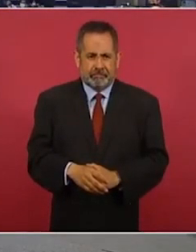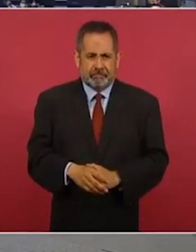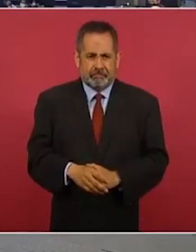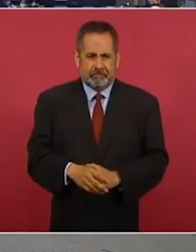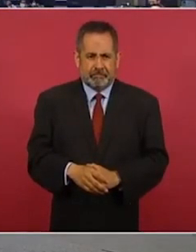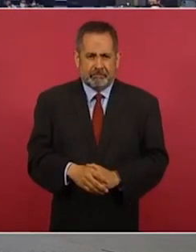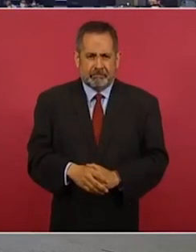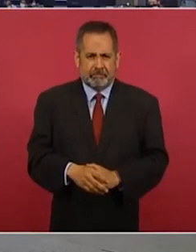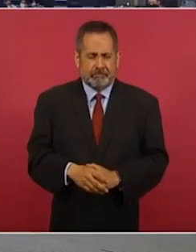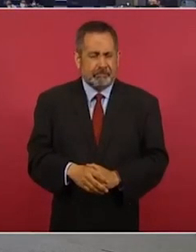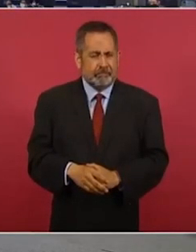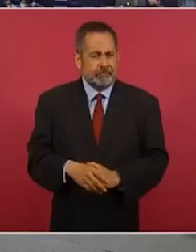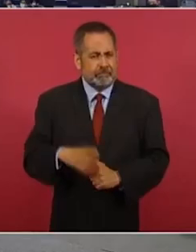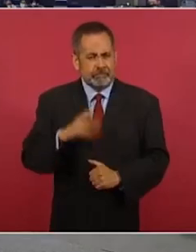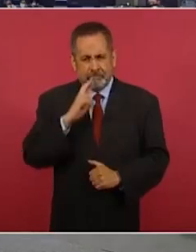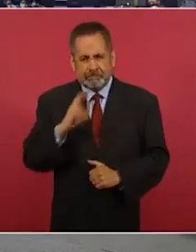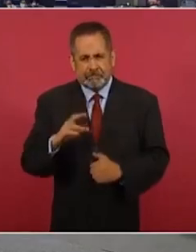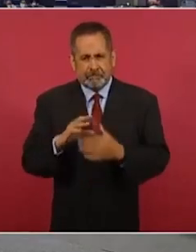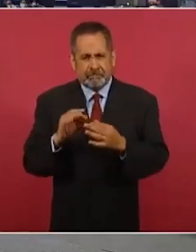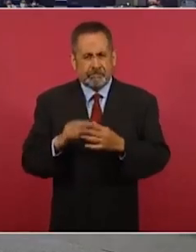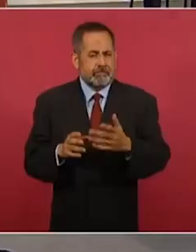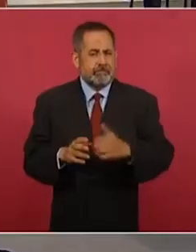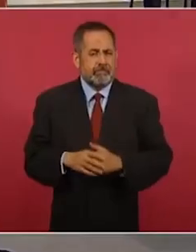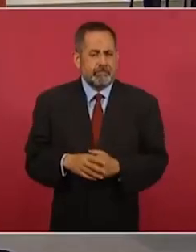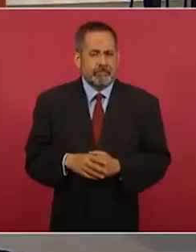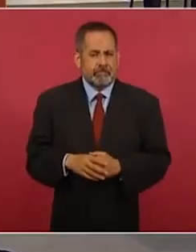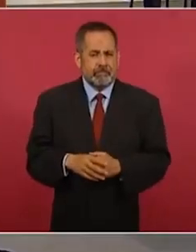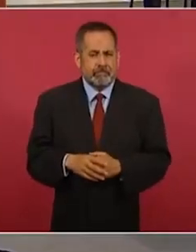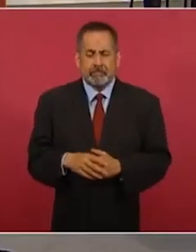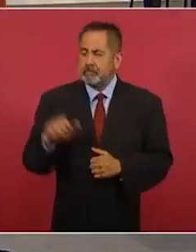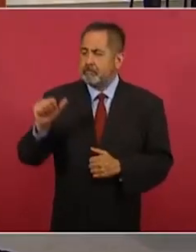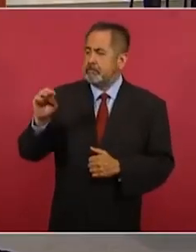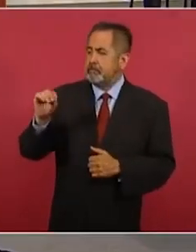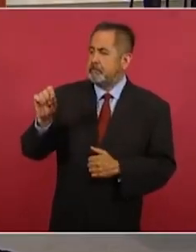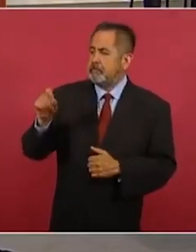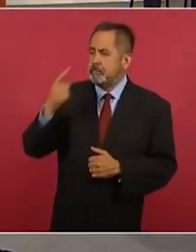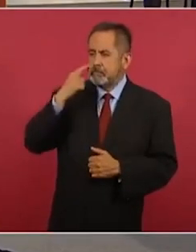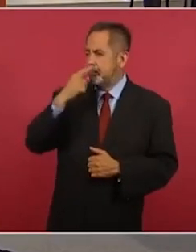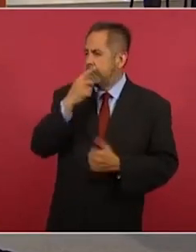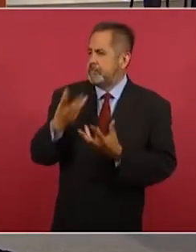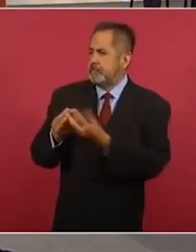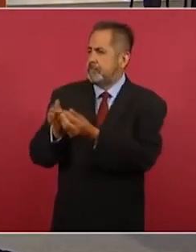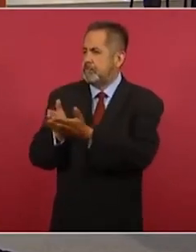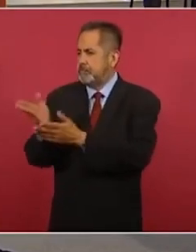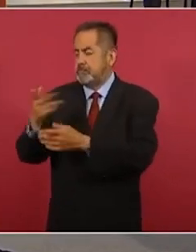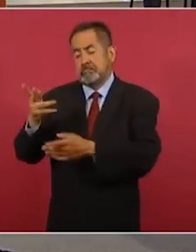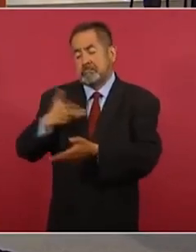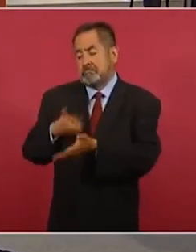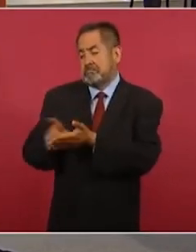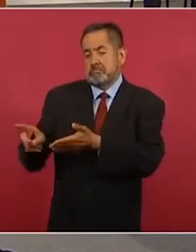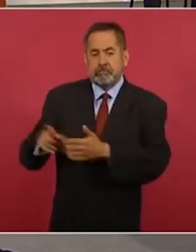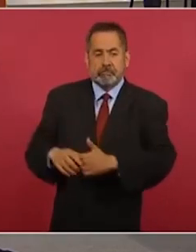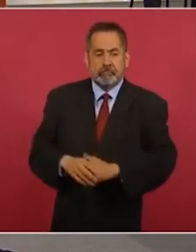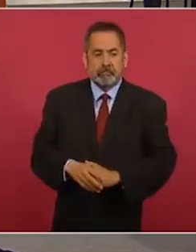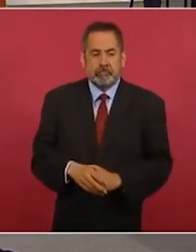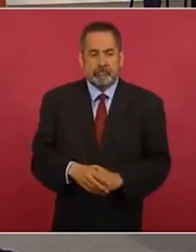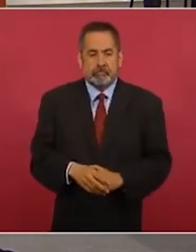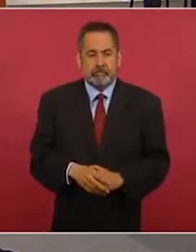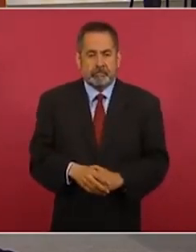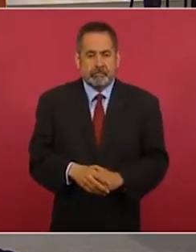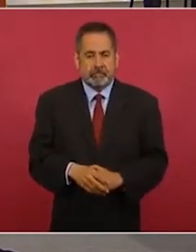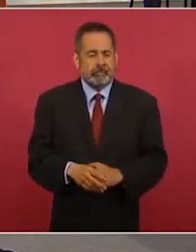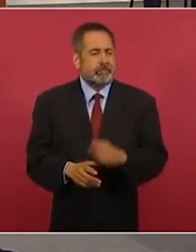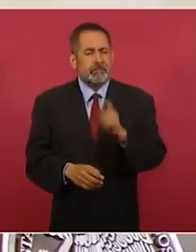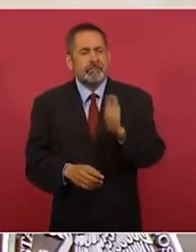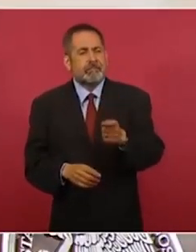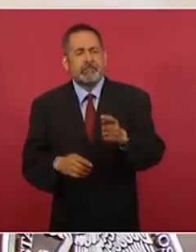Y todos los demás. AMLO ya escogió su lado, en eso tiene derecho. Pero no es que lo